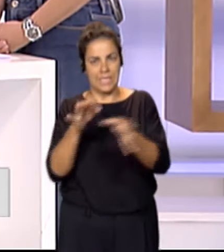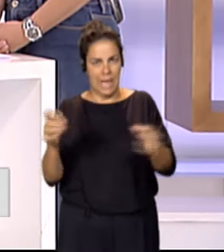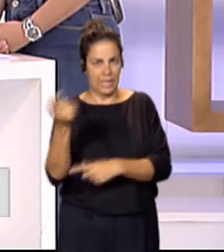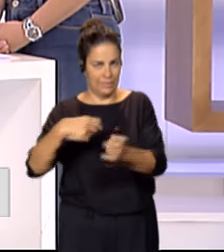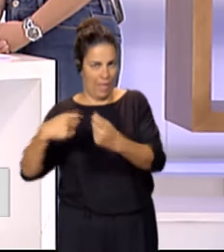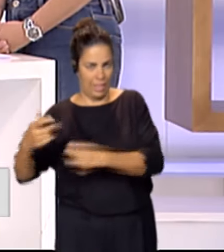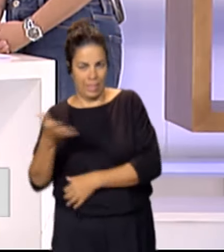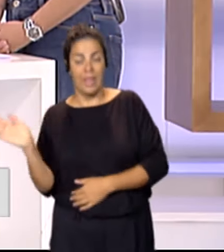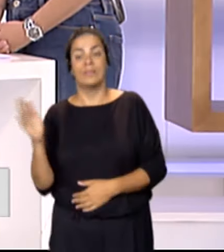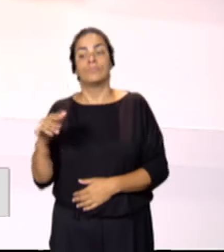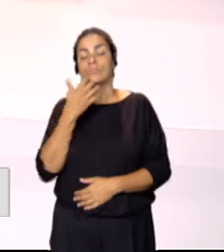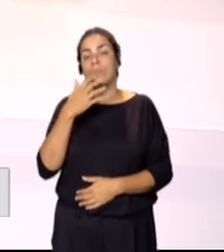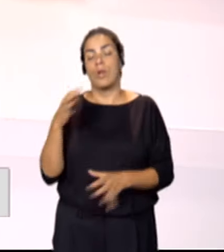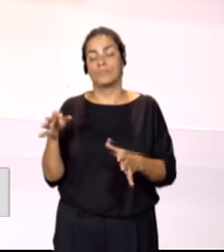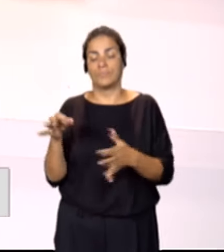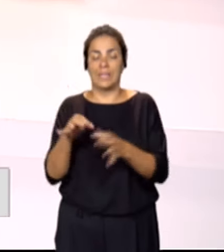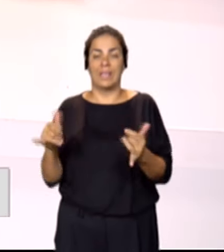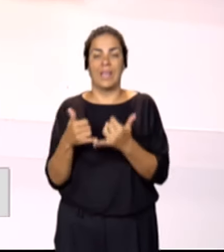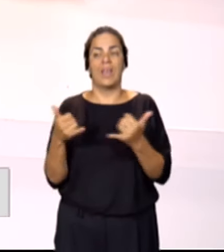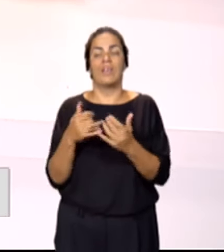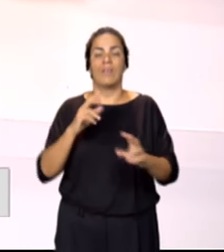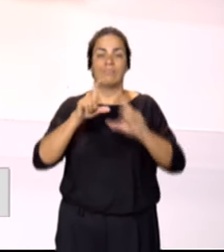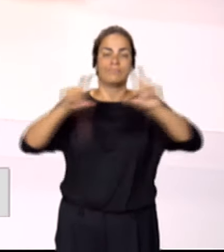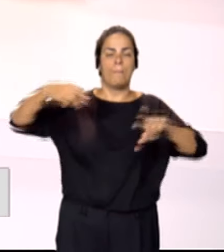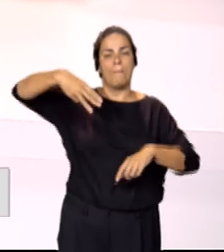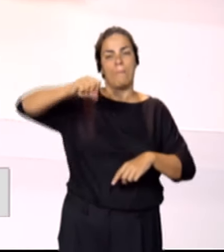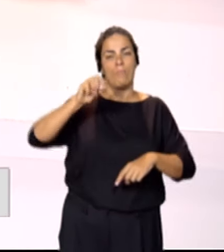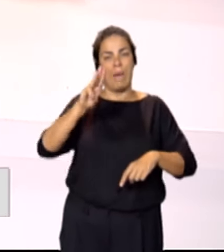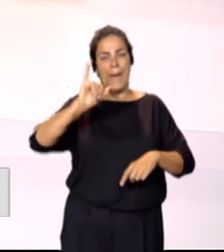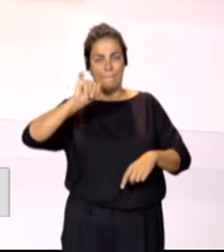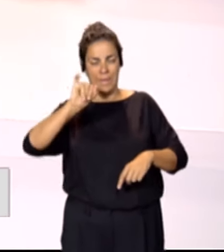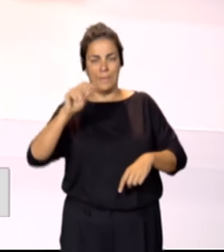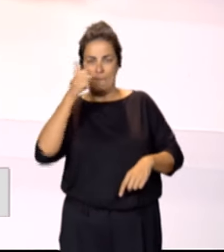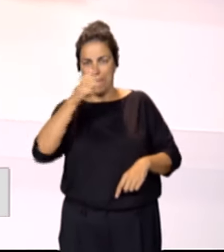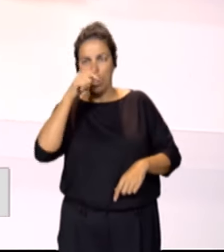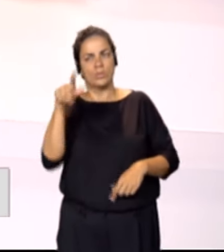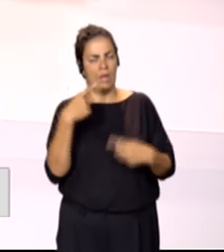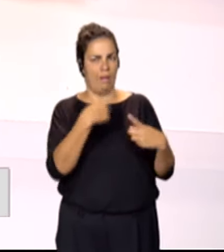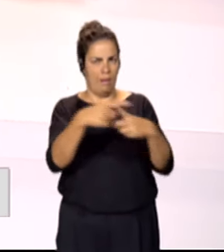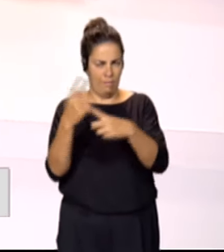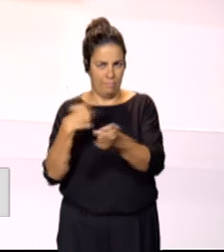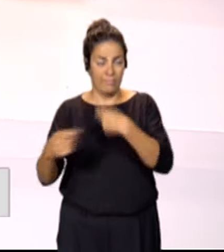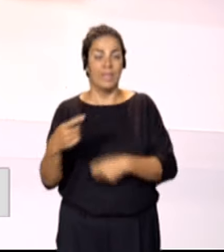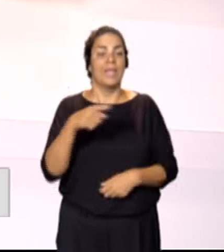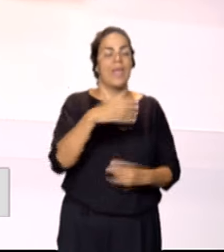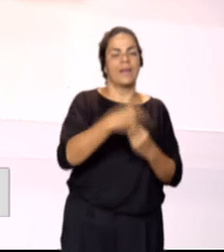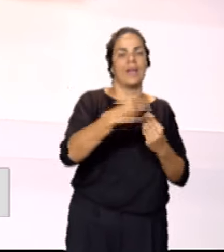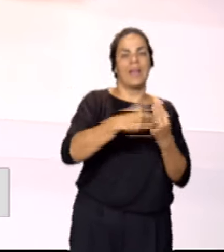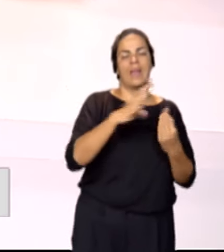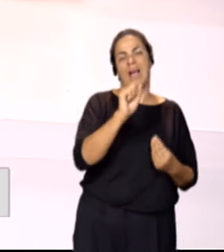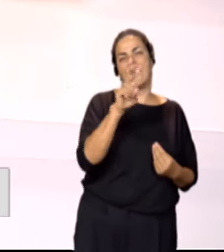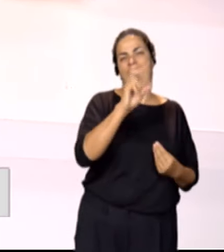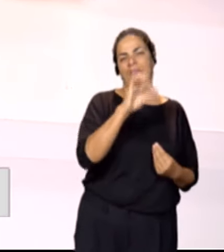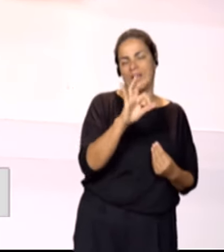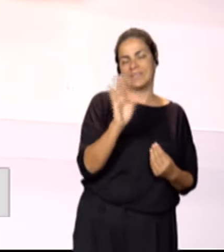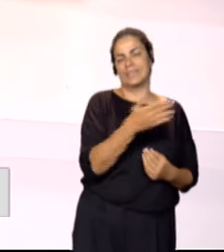las islas, en Tenerife, está Mapi Vinos, que lo puede ser el distribuidor. Y en Gran Canaria está Cava Spineros, que también es el distribuidor